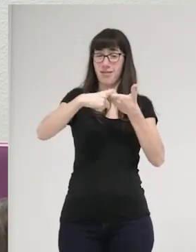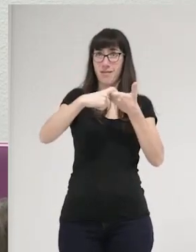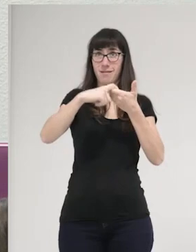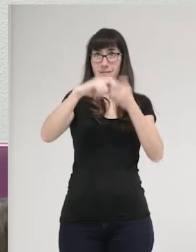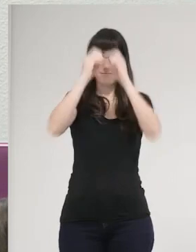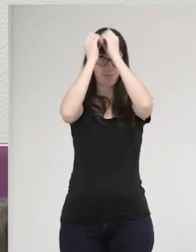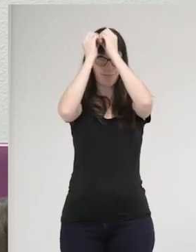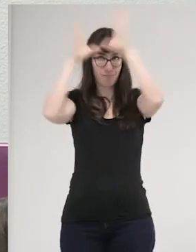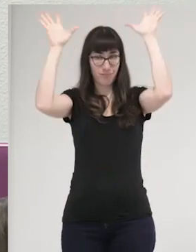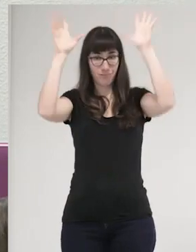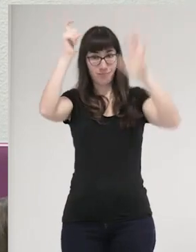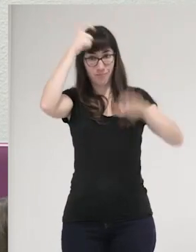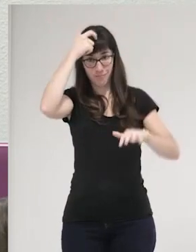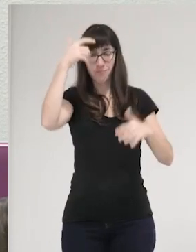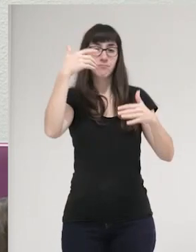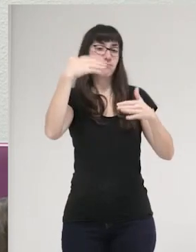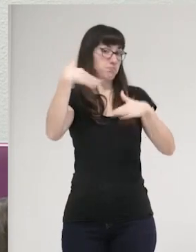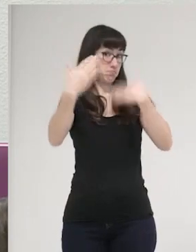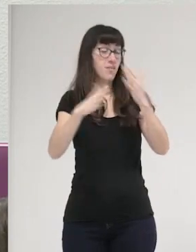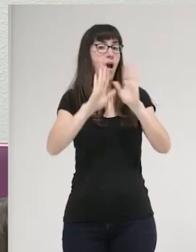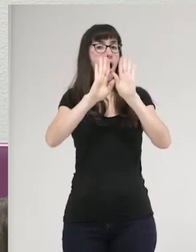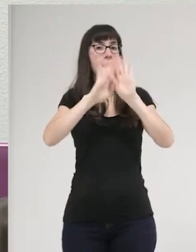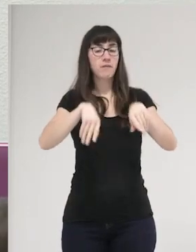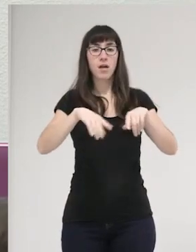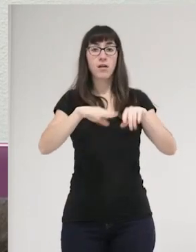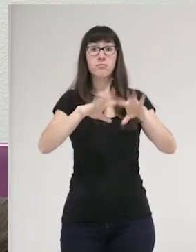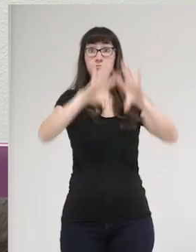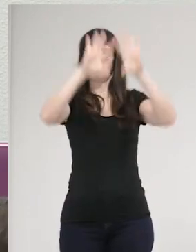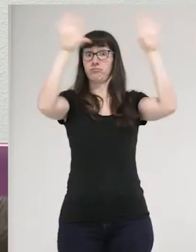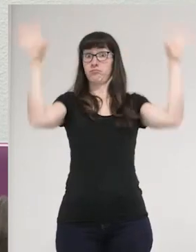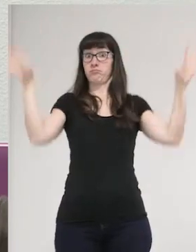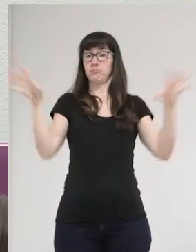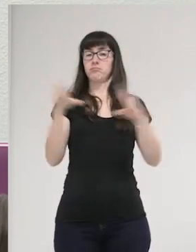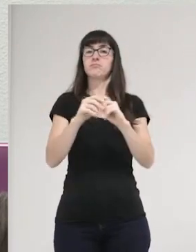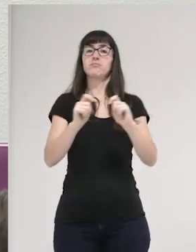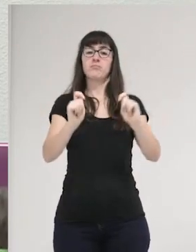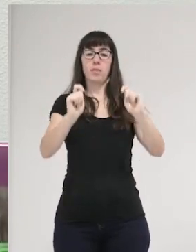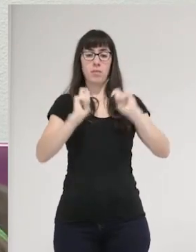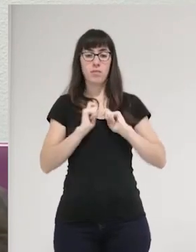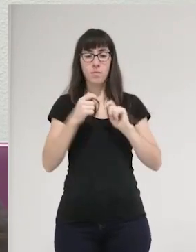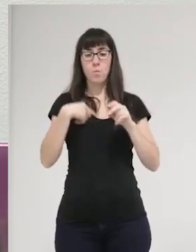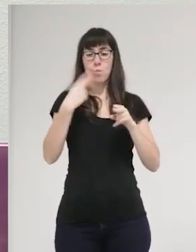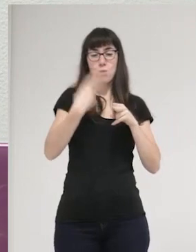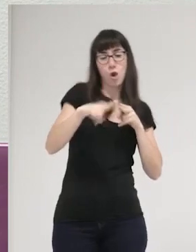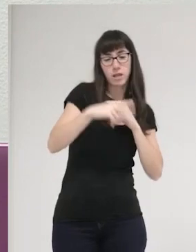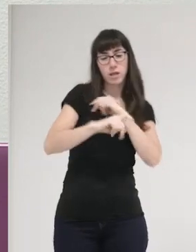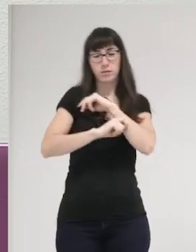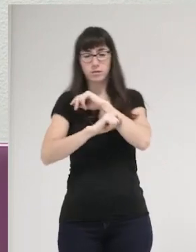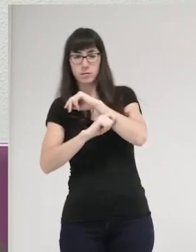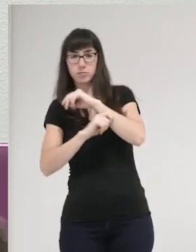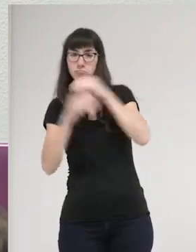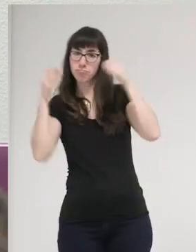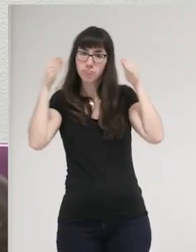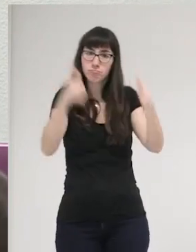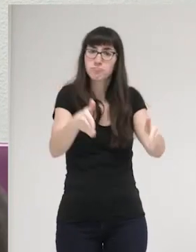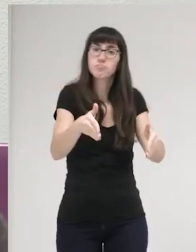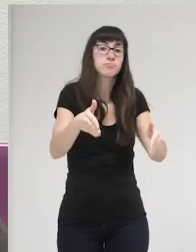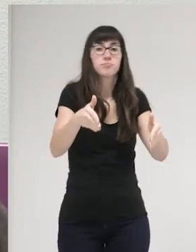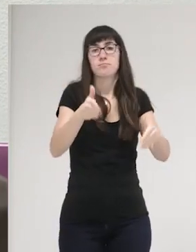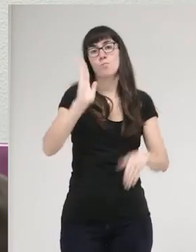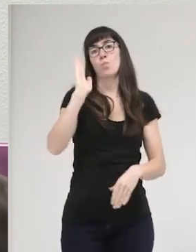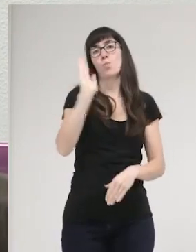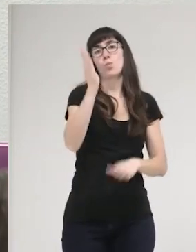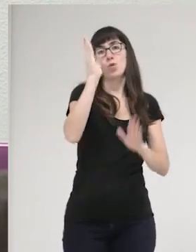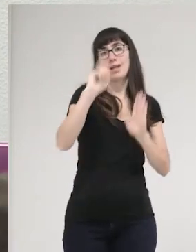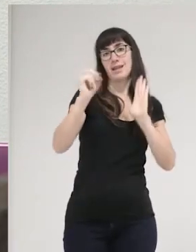obviamente, todo nos empuja a hacer una serie de políticas y de estrategias centradas en la punitividad, centradas